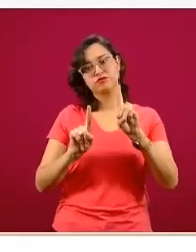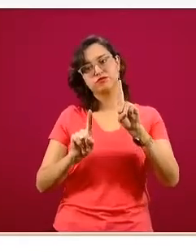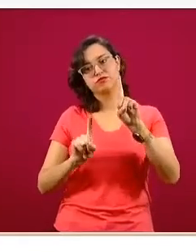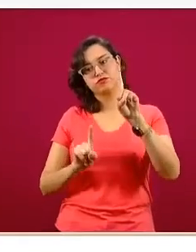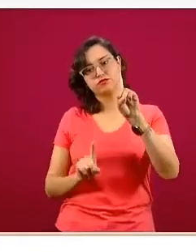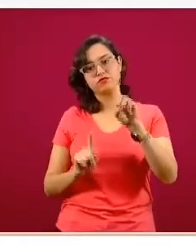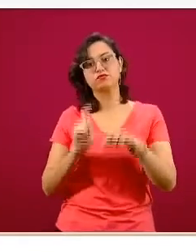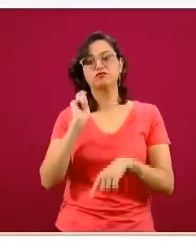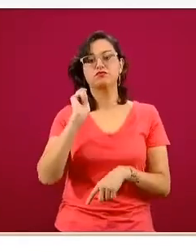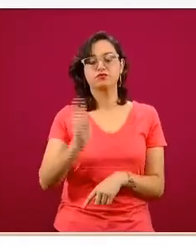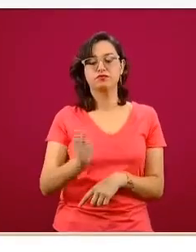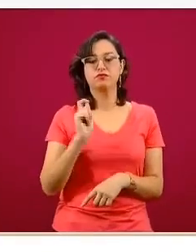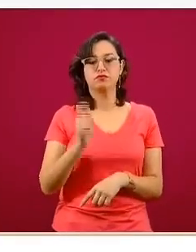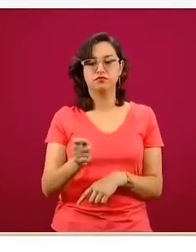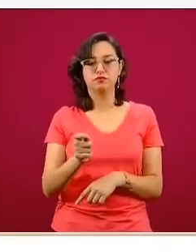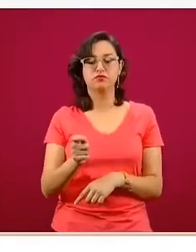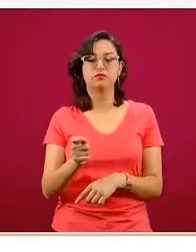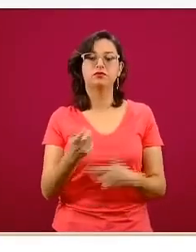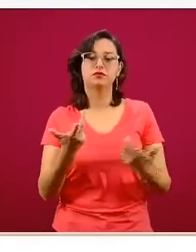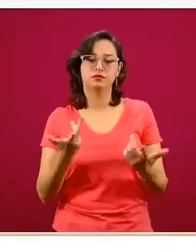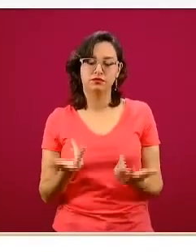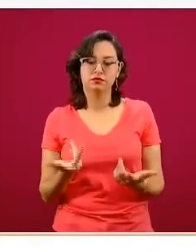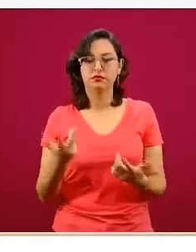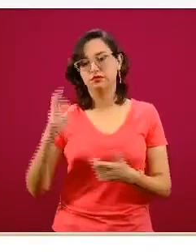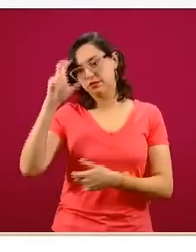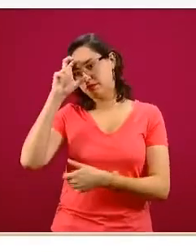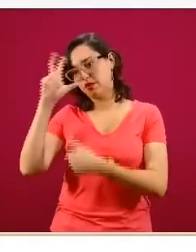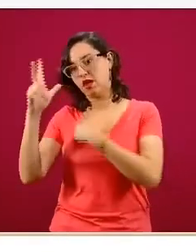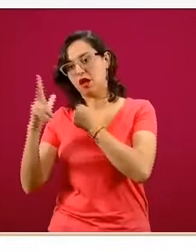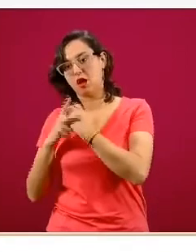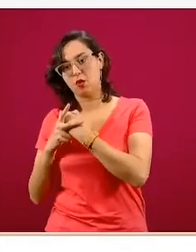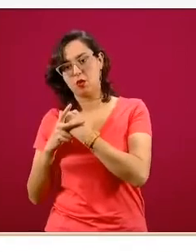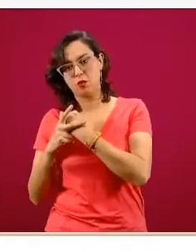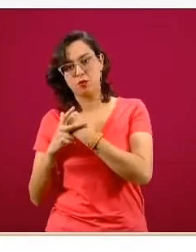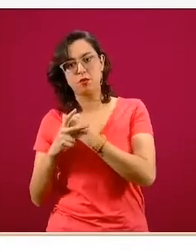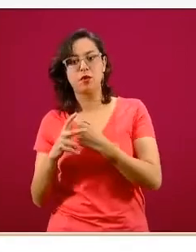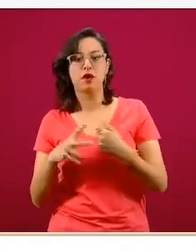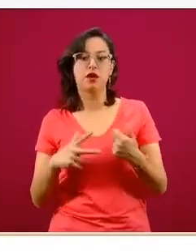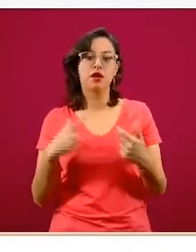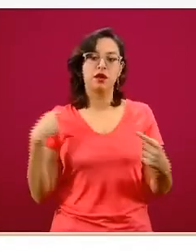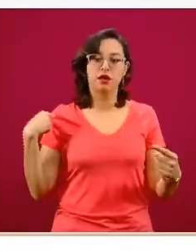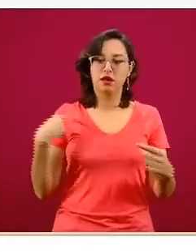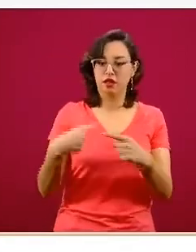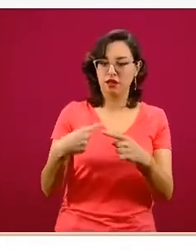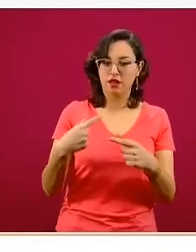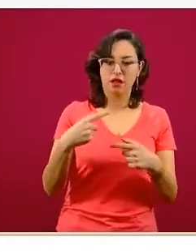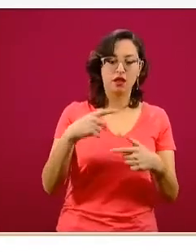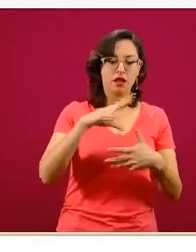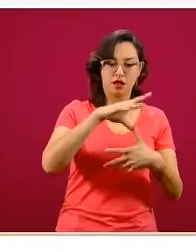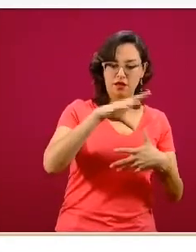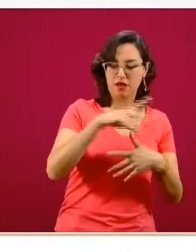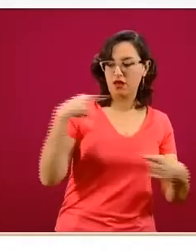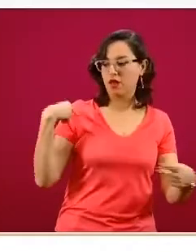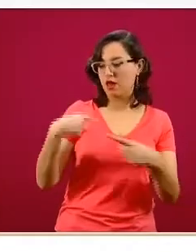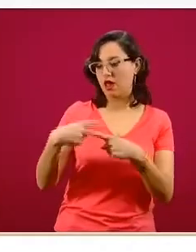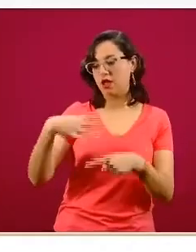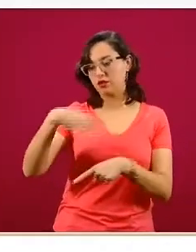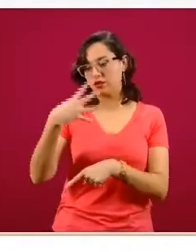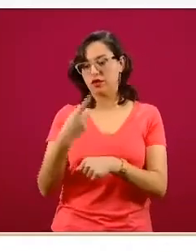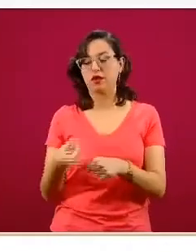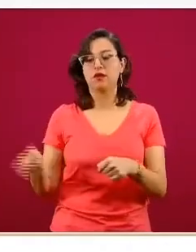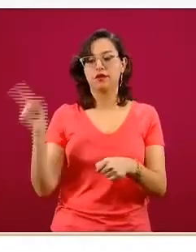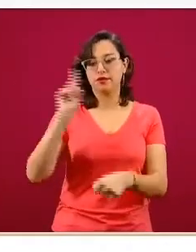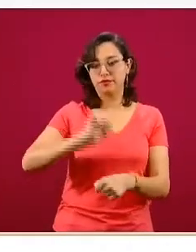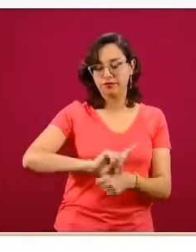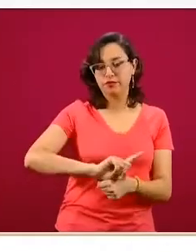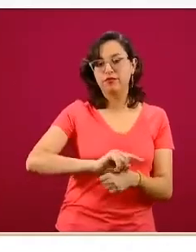visible la diferencia que hay entre los casos que se confirman en los últimos 14 días en el continente europeo, así como los